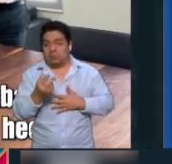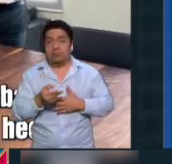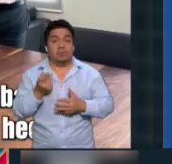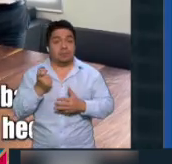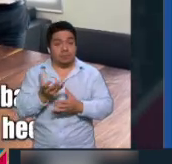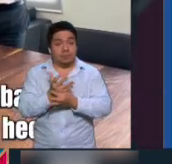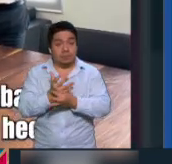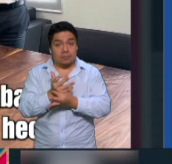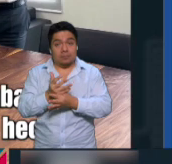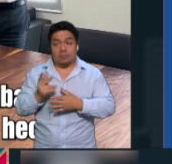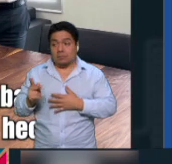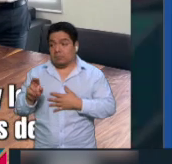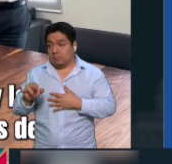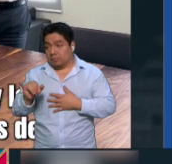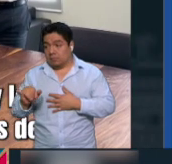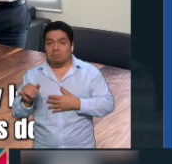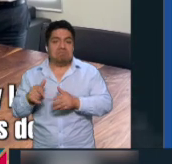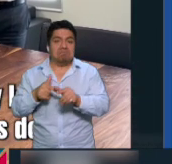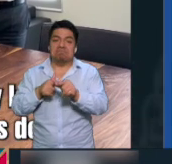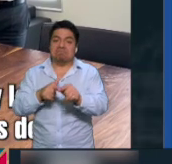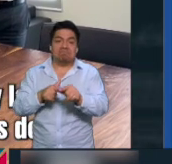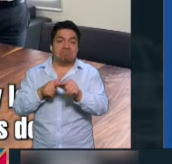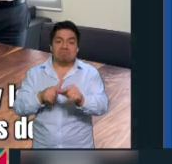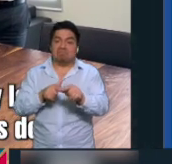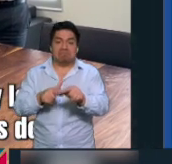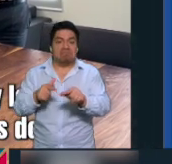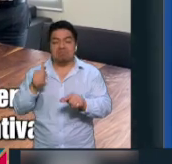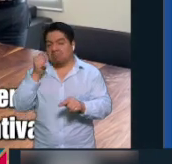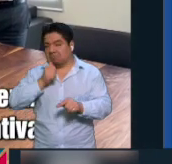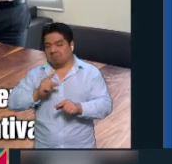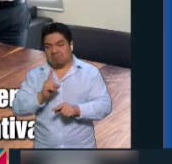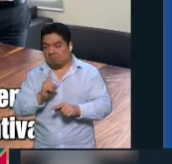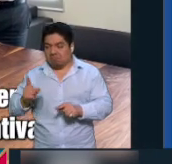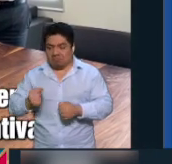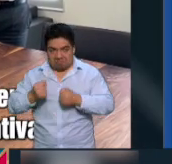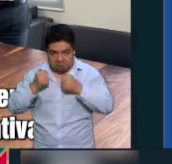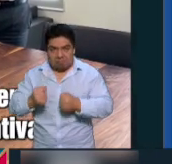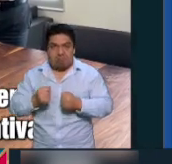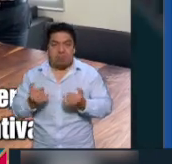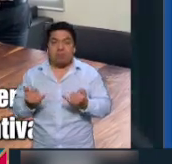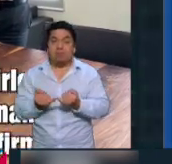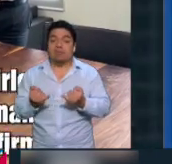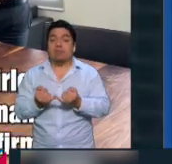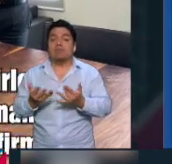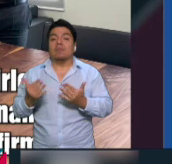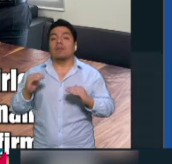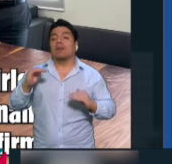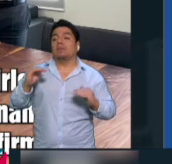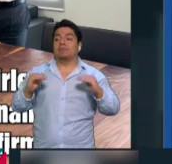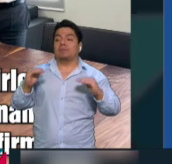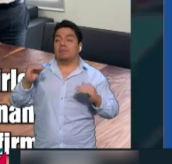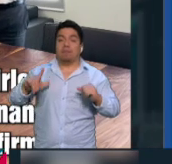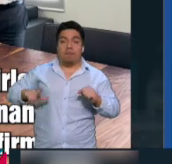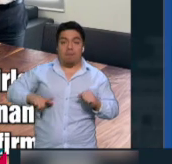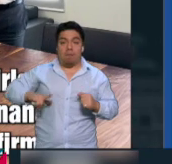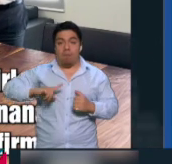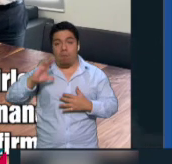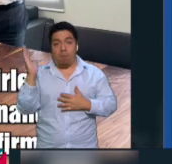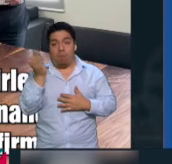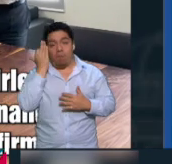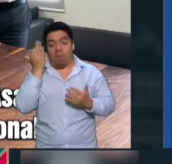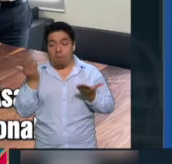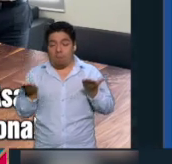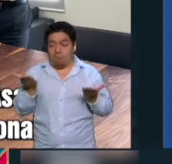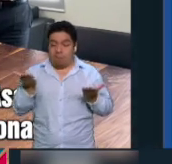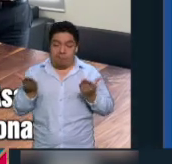reafirmó que el revolucionario institucional seguirá siendo una fuerza opositora sólida y comprometida en hacer contrapeso al gobierno federal, además